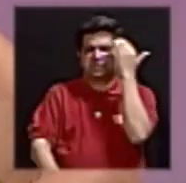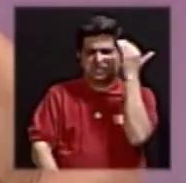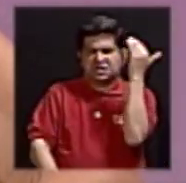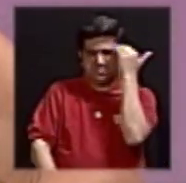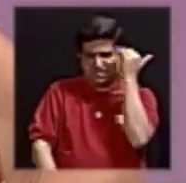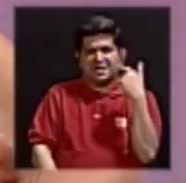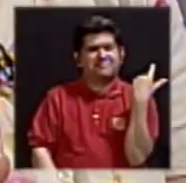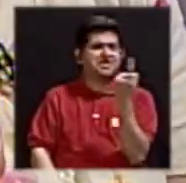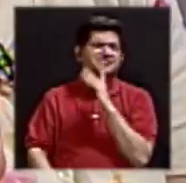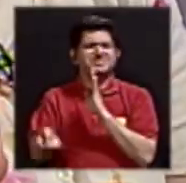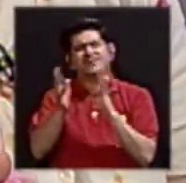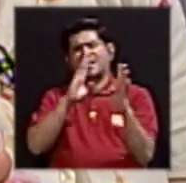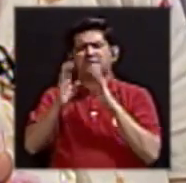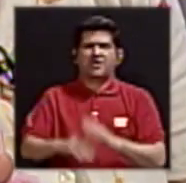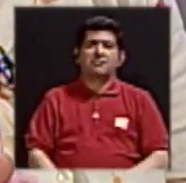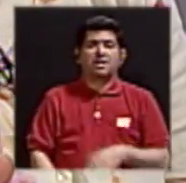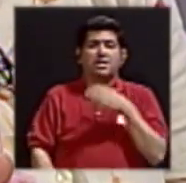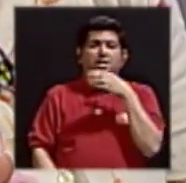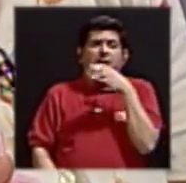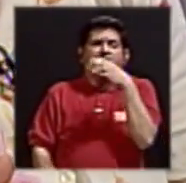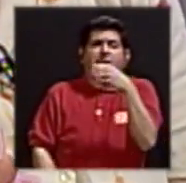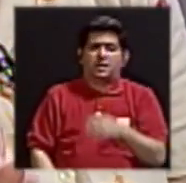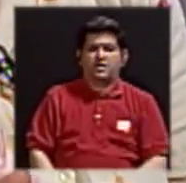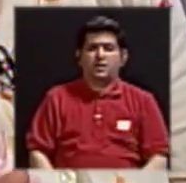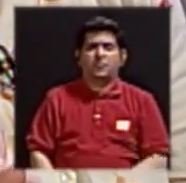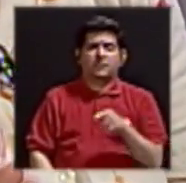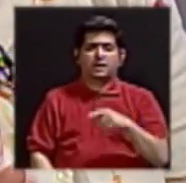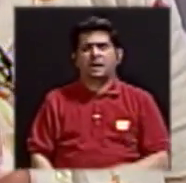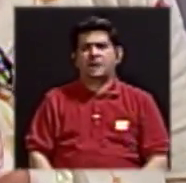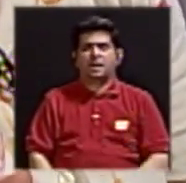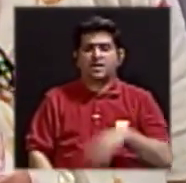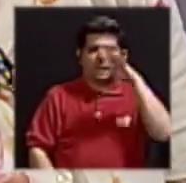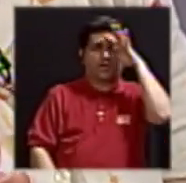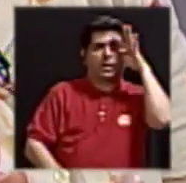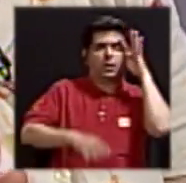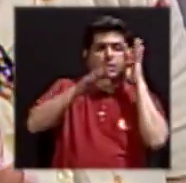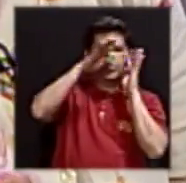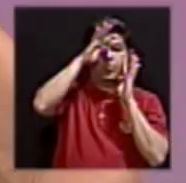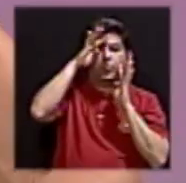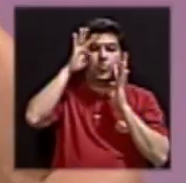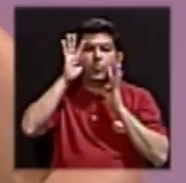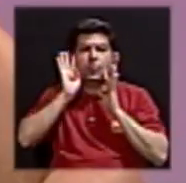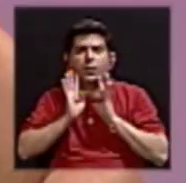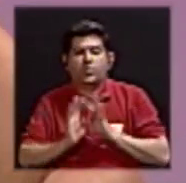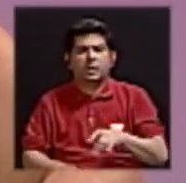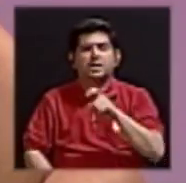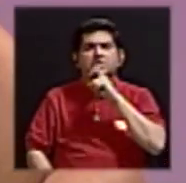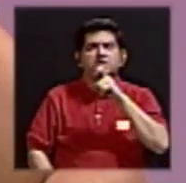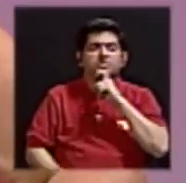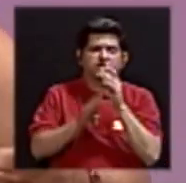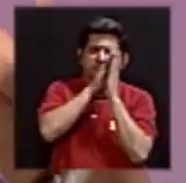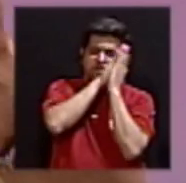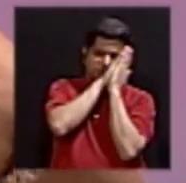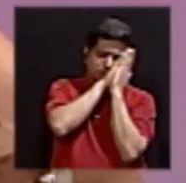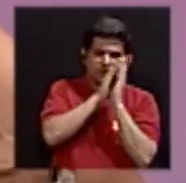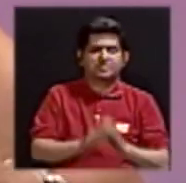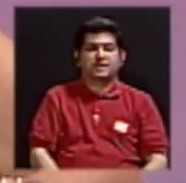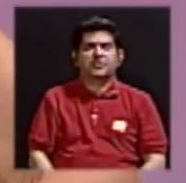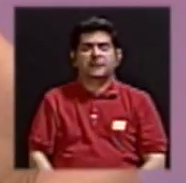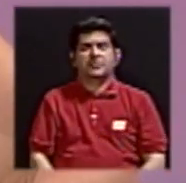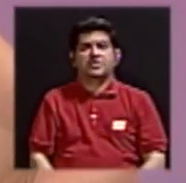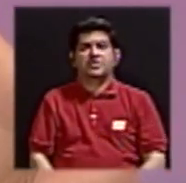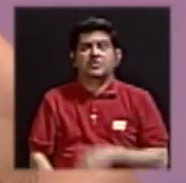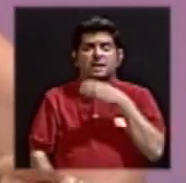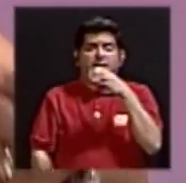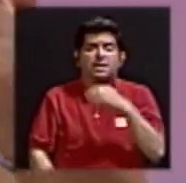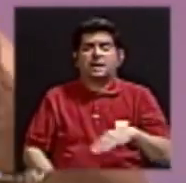de los que siempre hablamos, de los calores, los bochornos, la sudoración, la dificultad para dormir, nos despiertan los